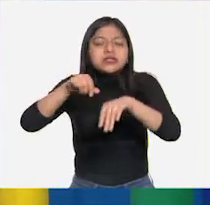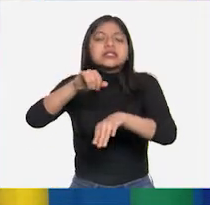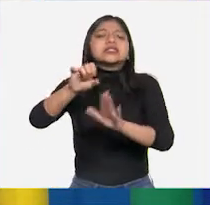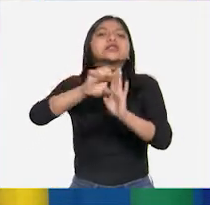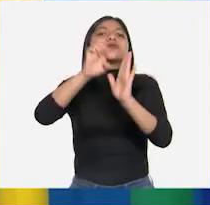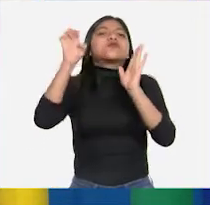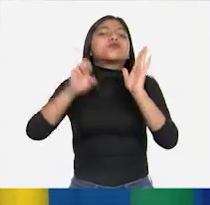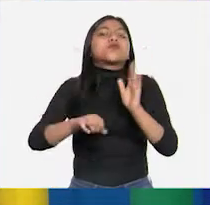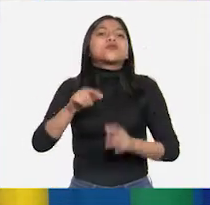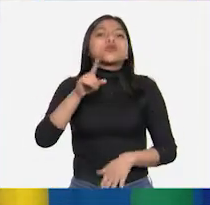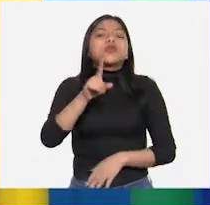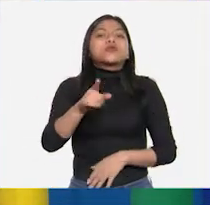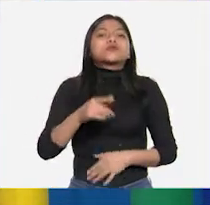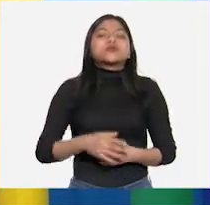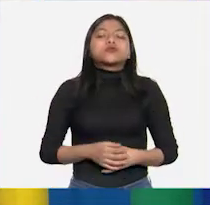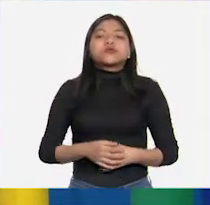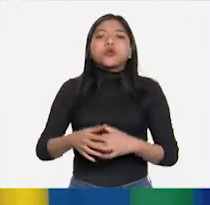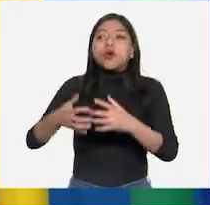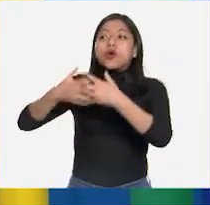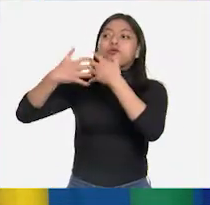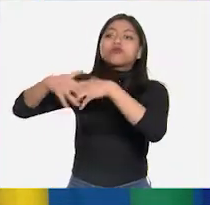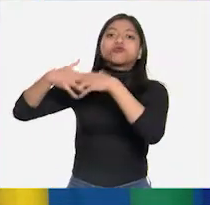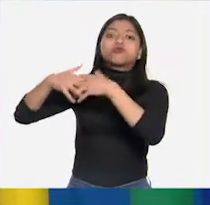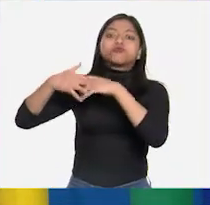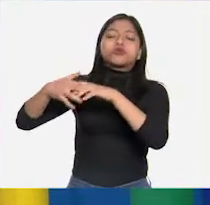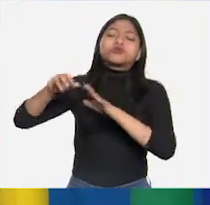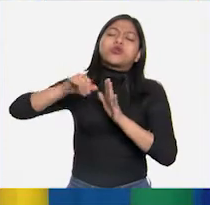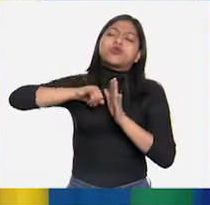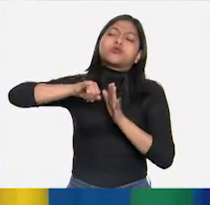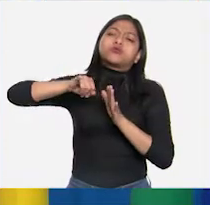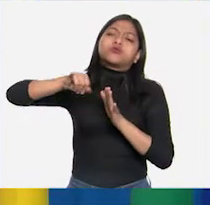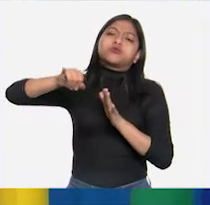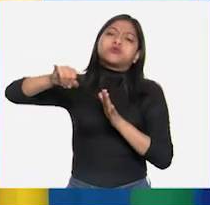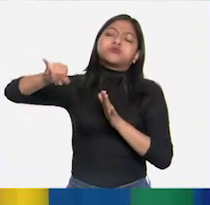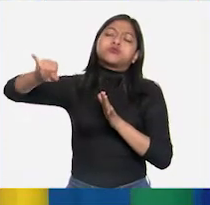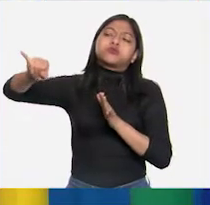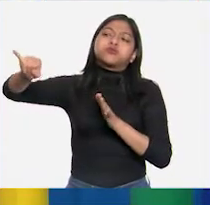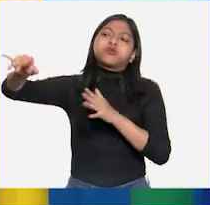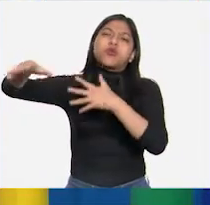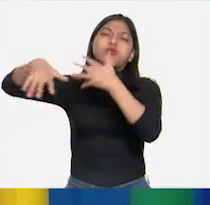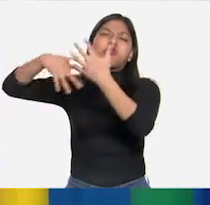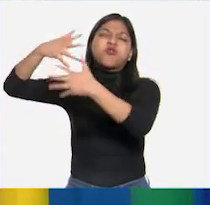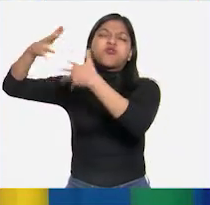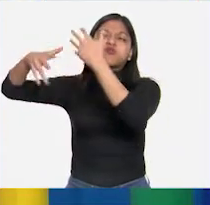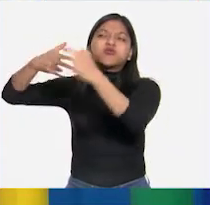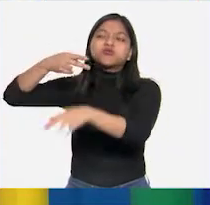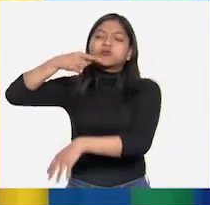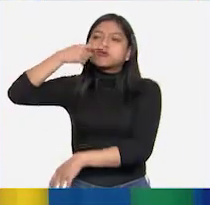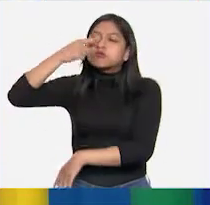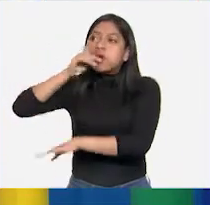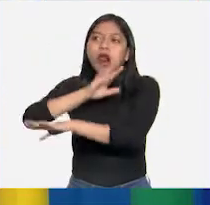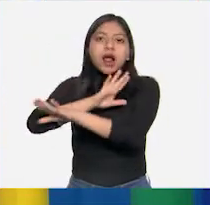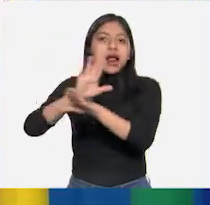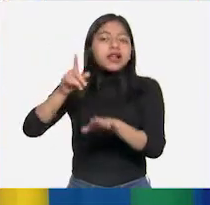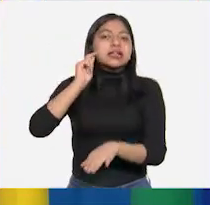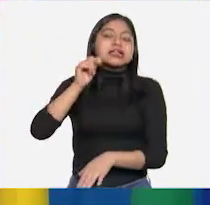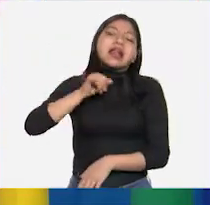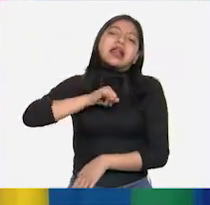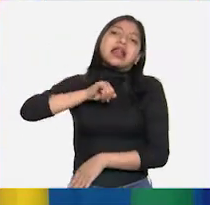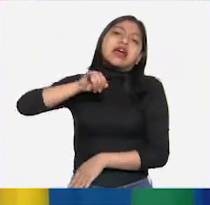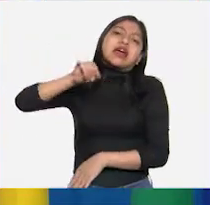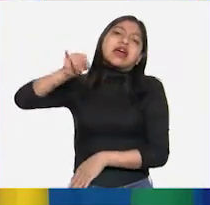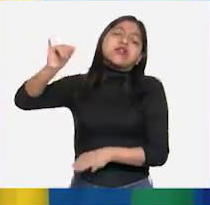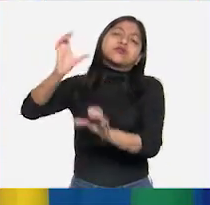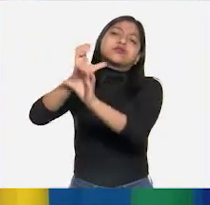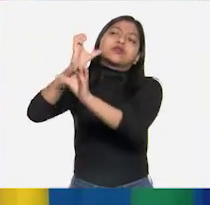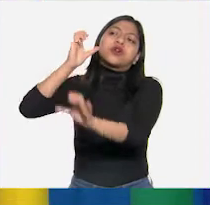de percibir el olor del humo del motor, por ejemplo, de este camión, te das cuenta en ese momento de que ya se alejó el